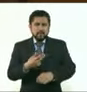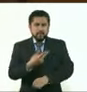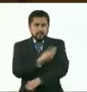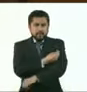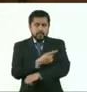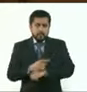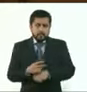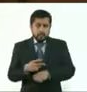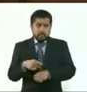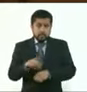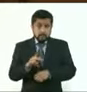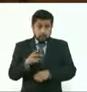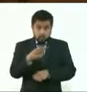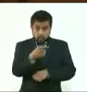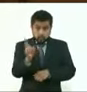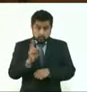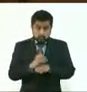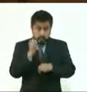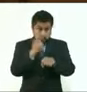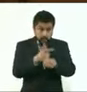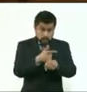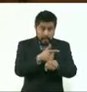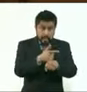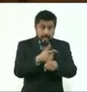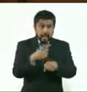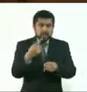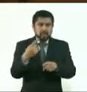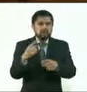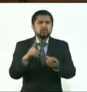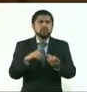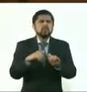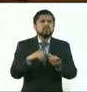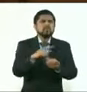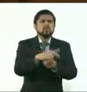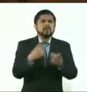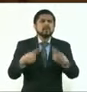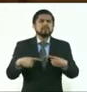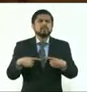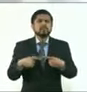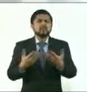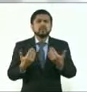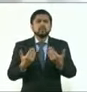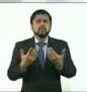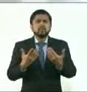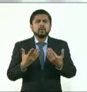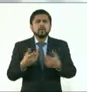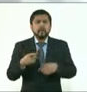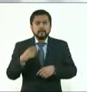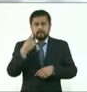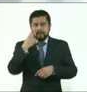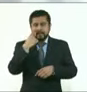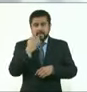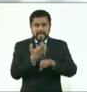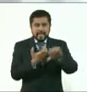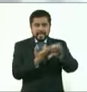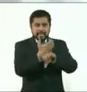No sé si han detectado de qué entidades fundamentales. Principalmente es del Estado de México. La mayor parte que viene